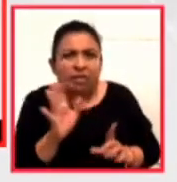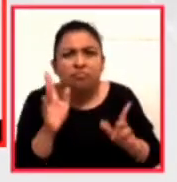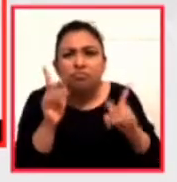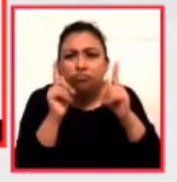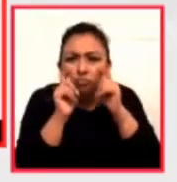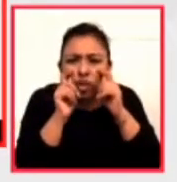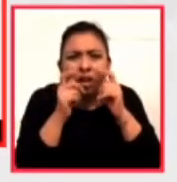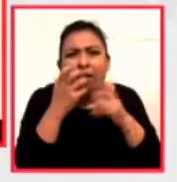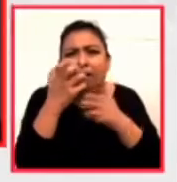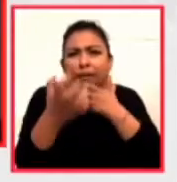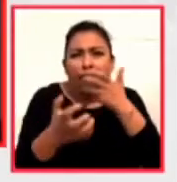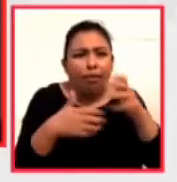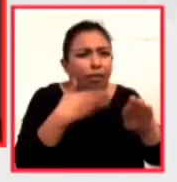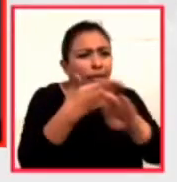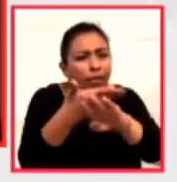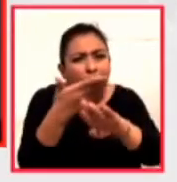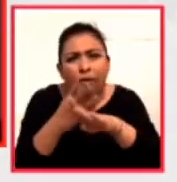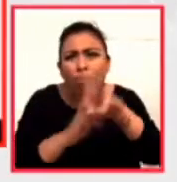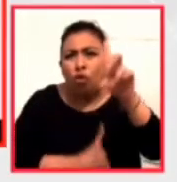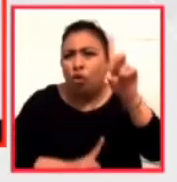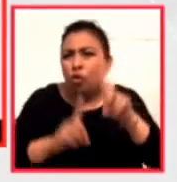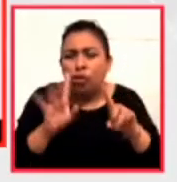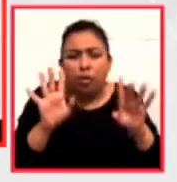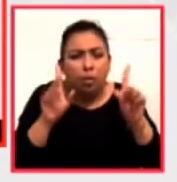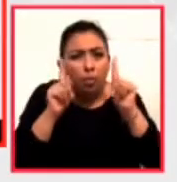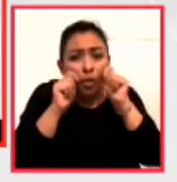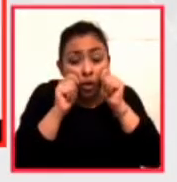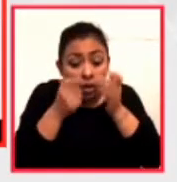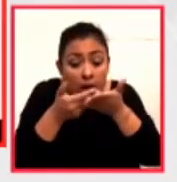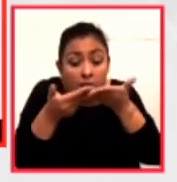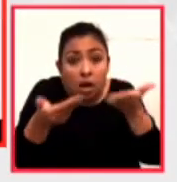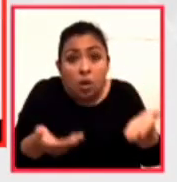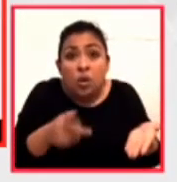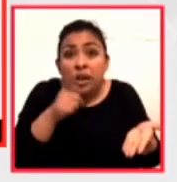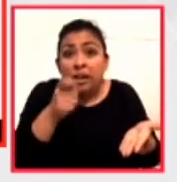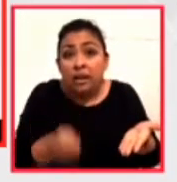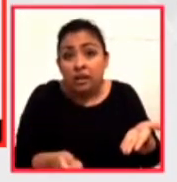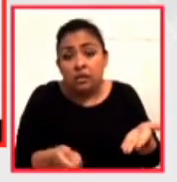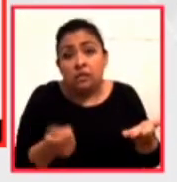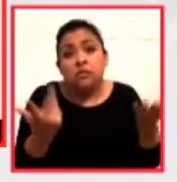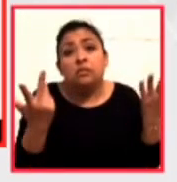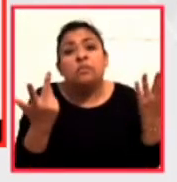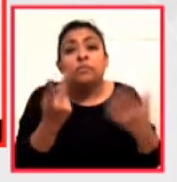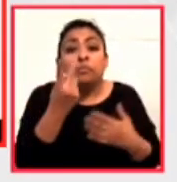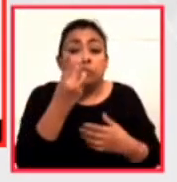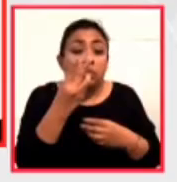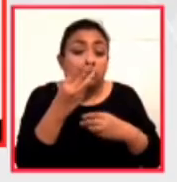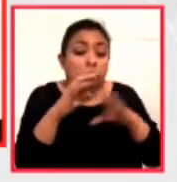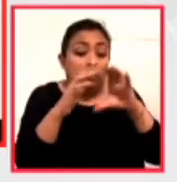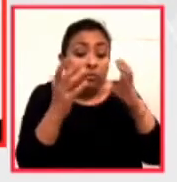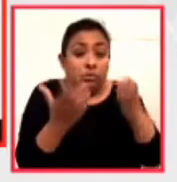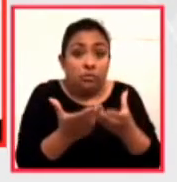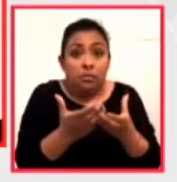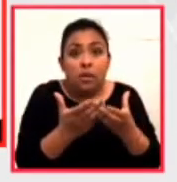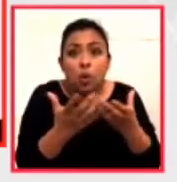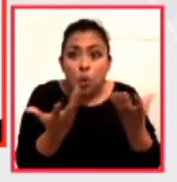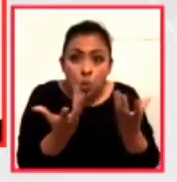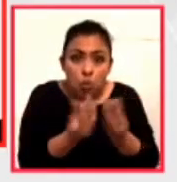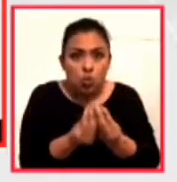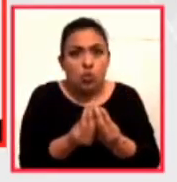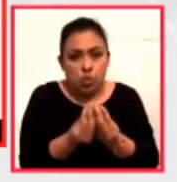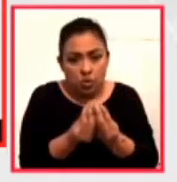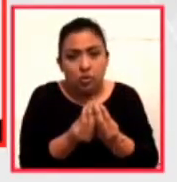ataques y las dudas. Finalmente lo que hay es más de dos tercios del planeta actuando conjuntamente